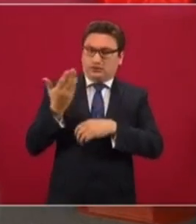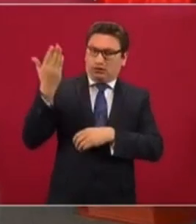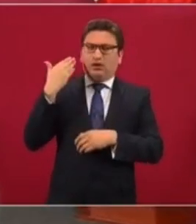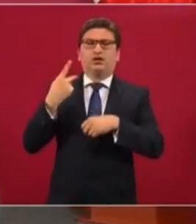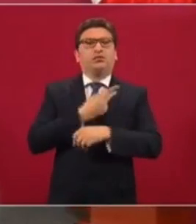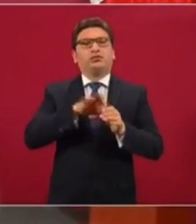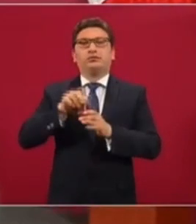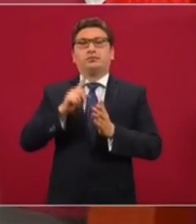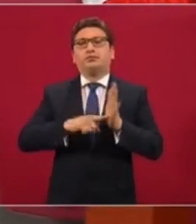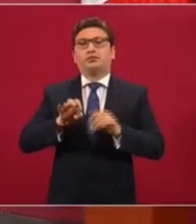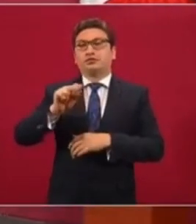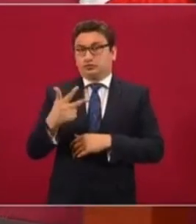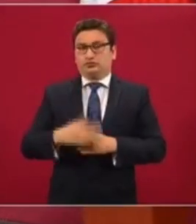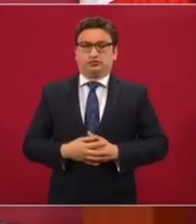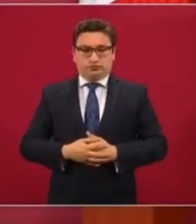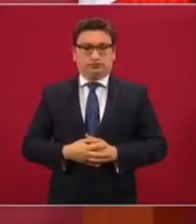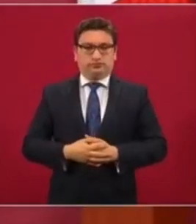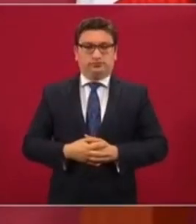del 88.